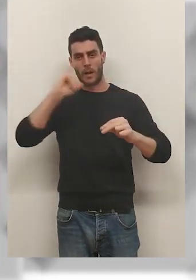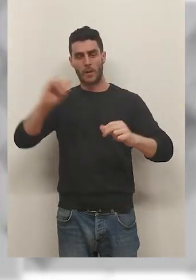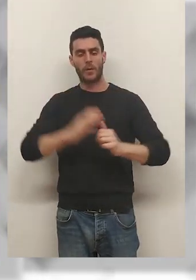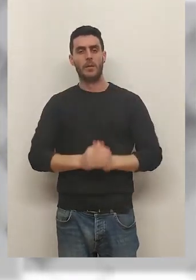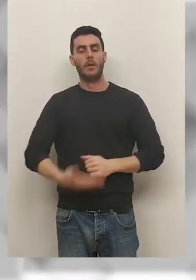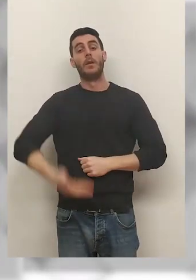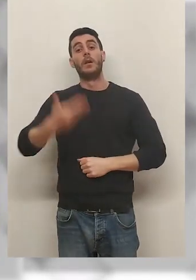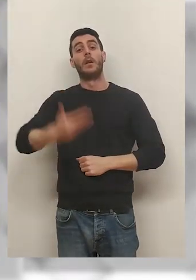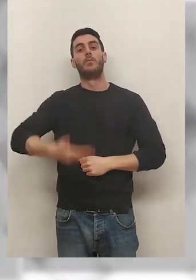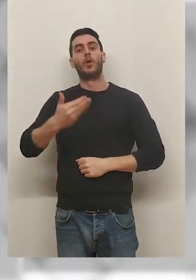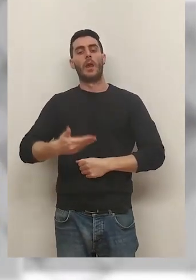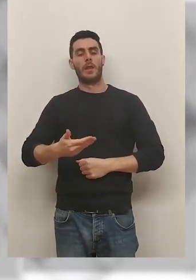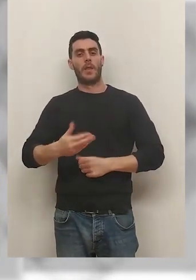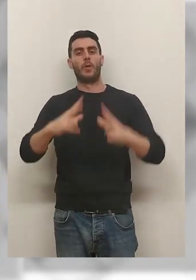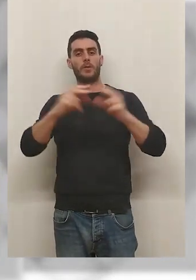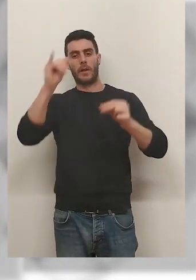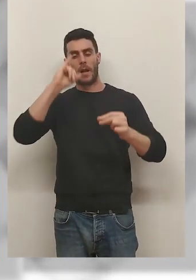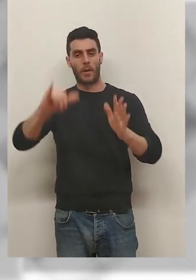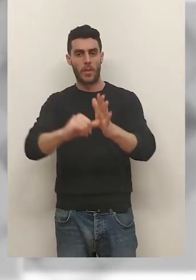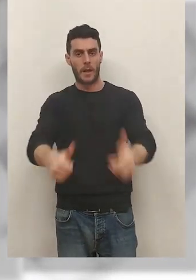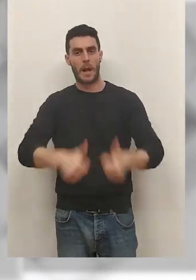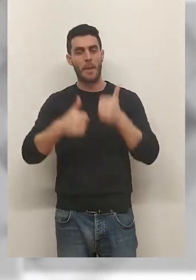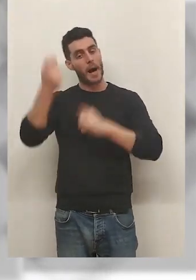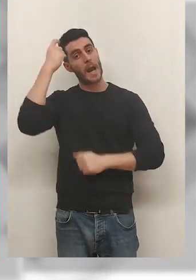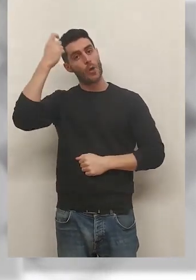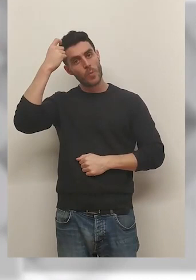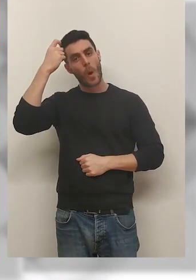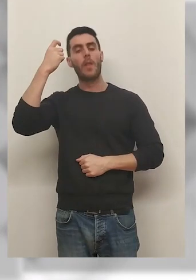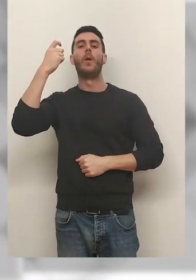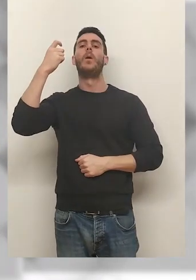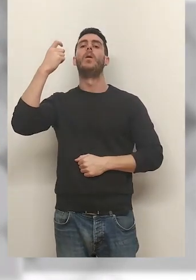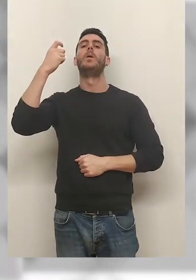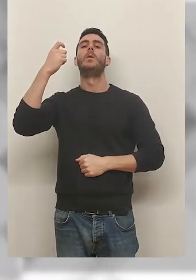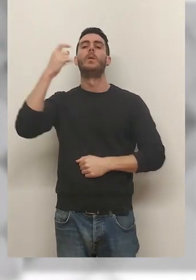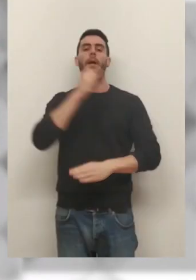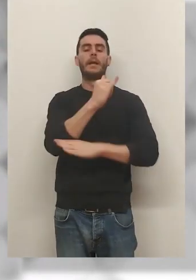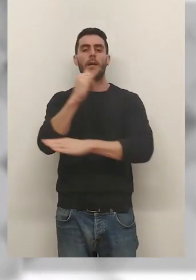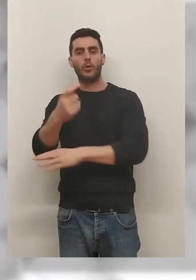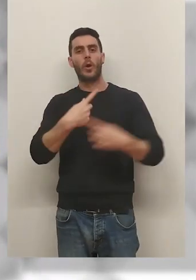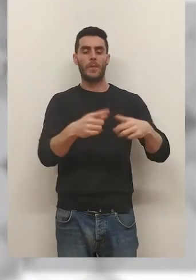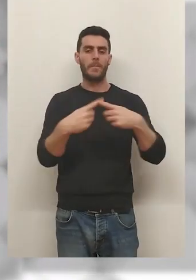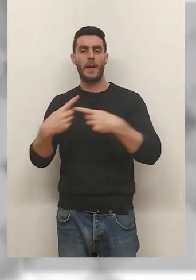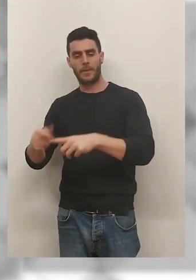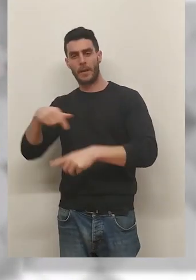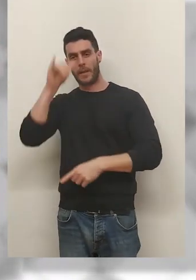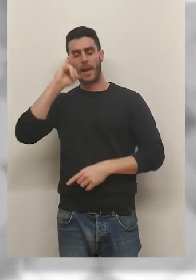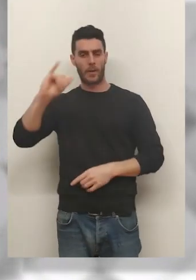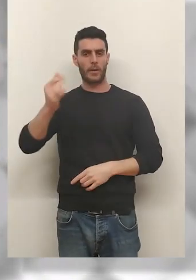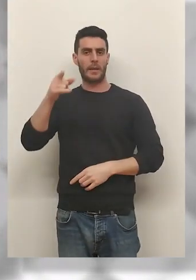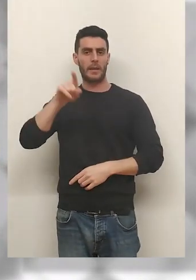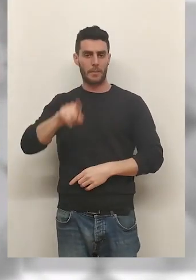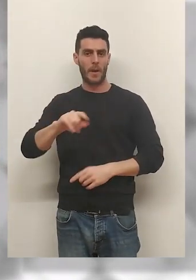La Rioja. La importancia de acercar la Universidad de La Rioja al estudiantado de los diferentes institutos y centros educativos de La Rioja